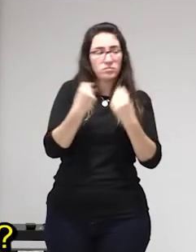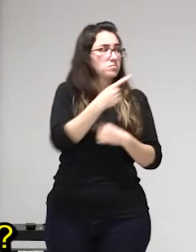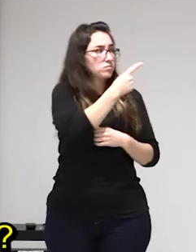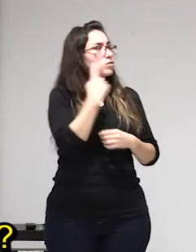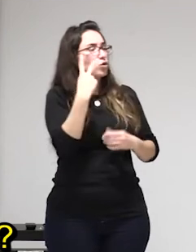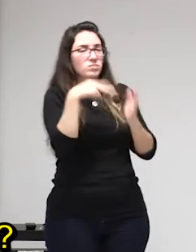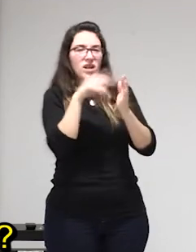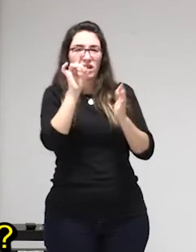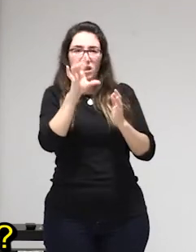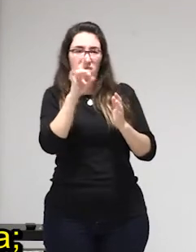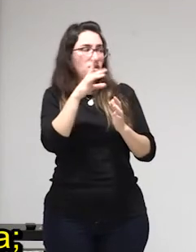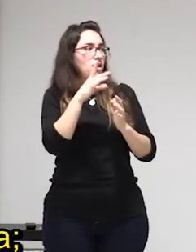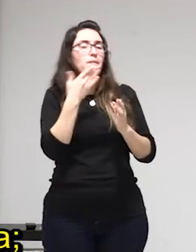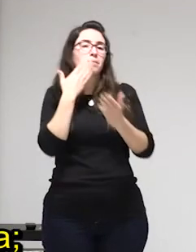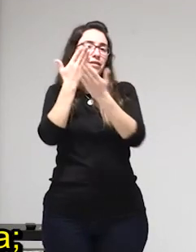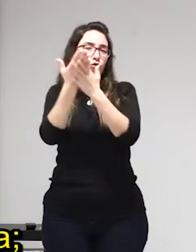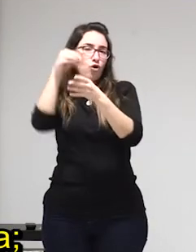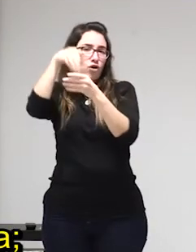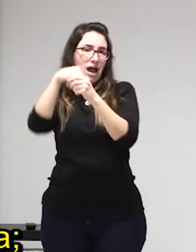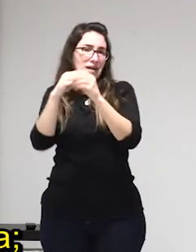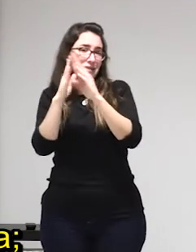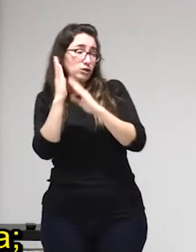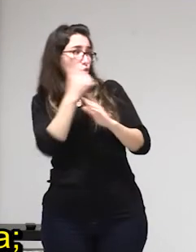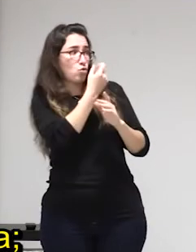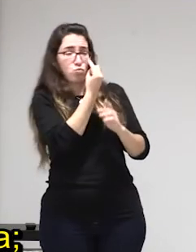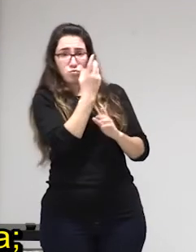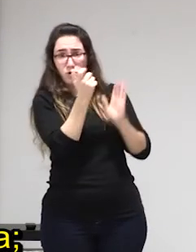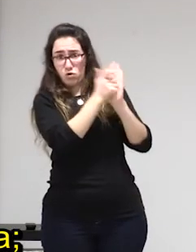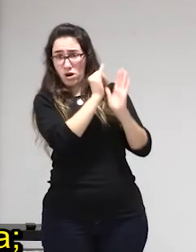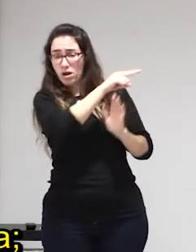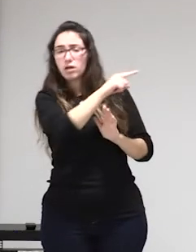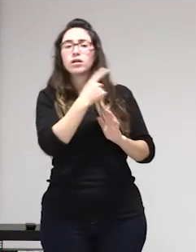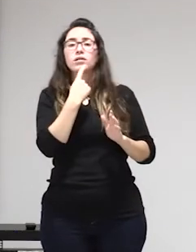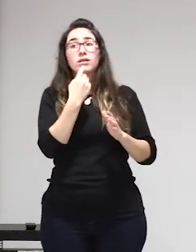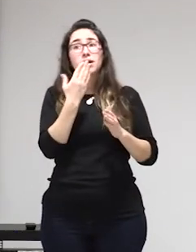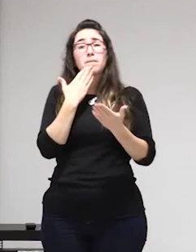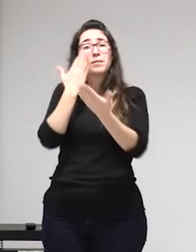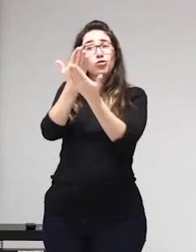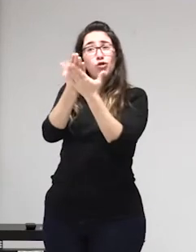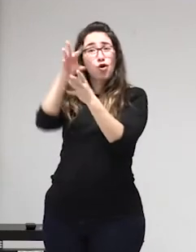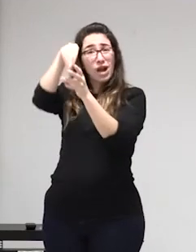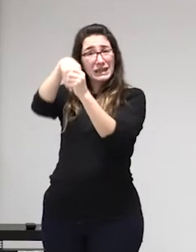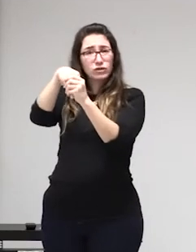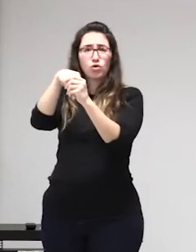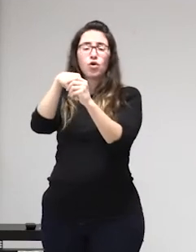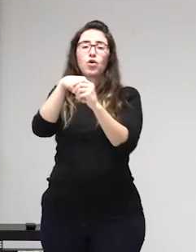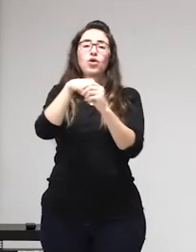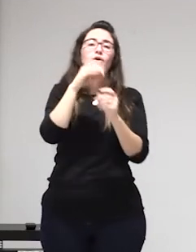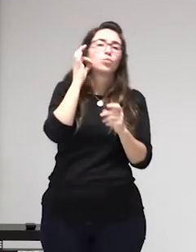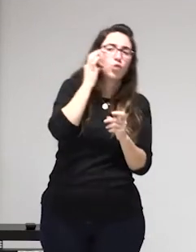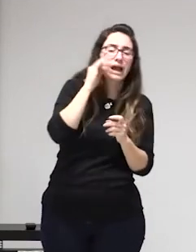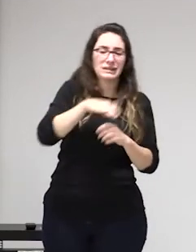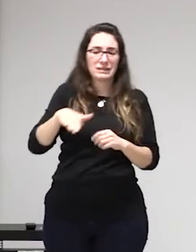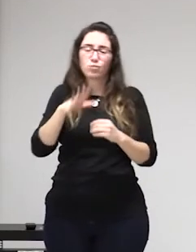antes de darle paso a las preguntas no no no nos queda un cuartito no nos queda todavía un cuartito de la digo por priorizar temas porque todavía quedan muchas cosas vale